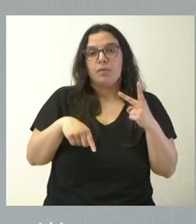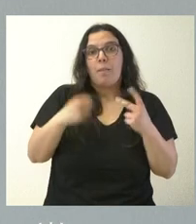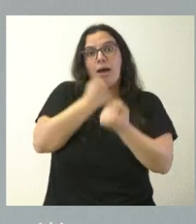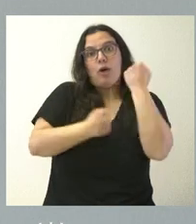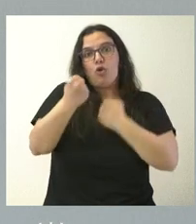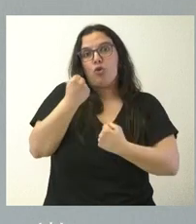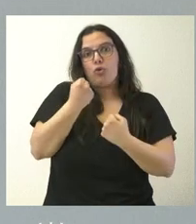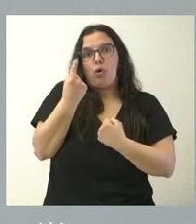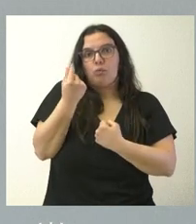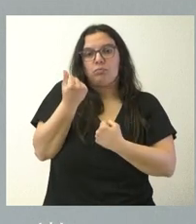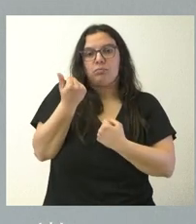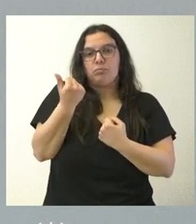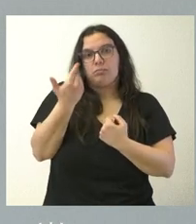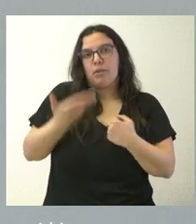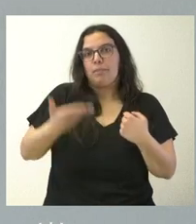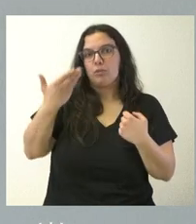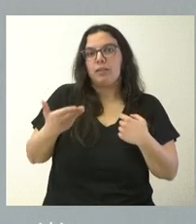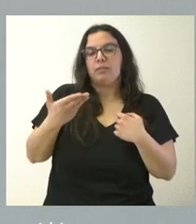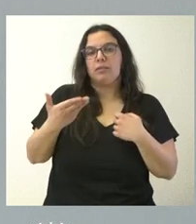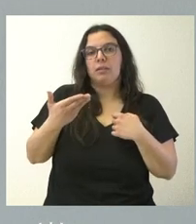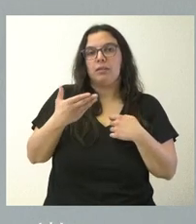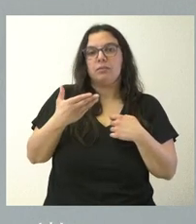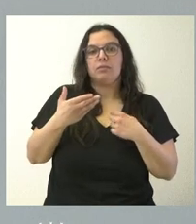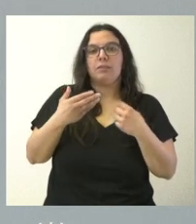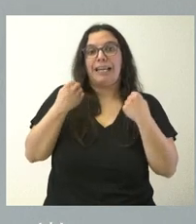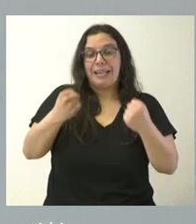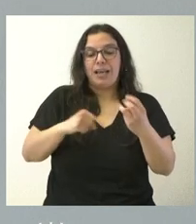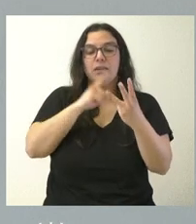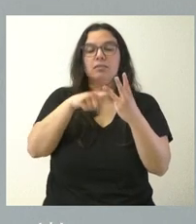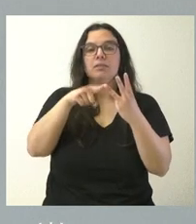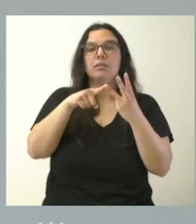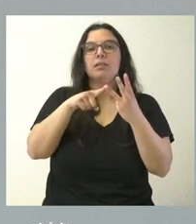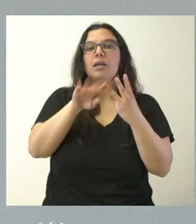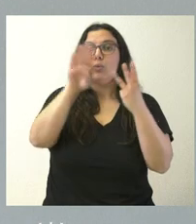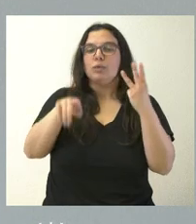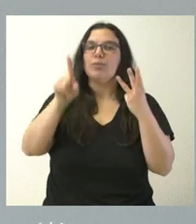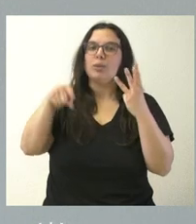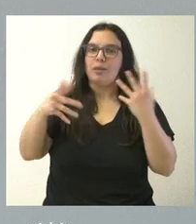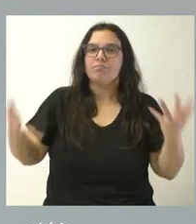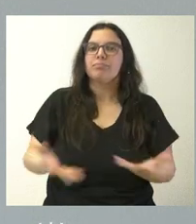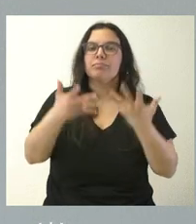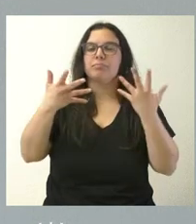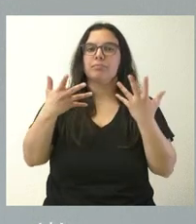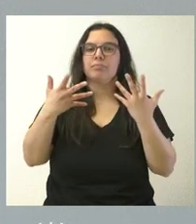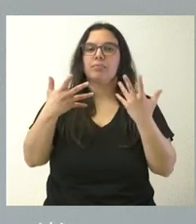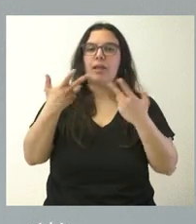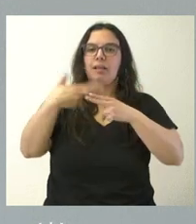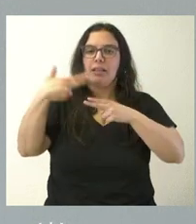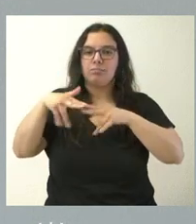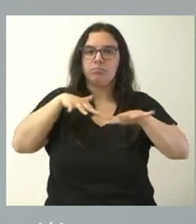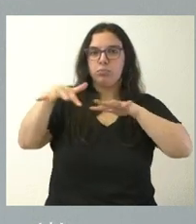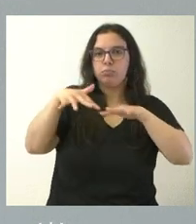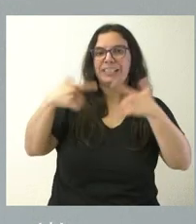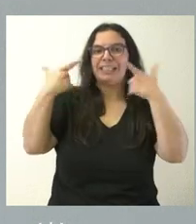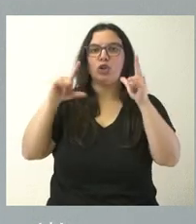económico relevante en la producción de ese tipo de energía y que finalmente se impulse la actividad productiva en el sector